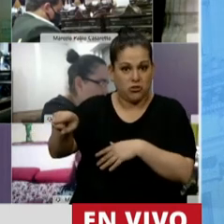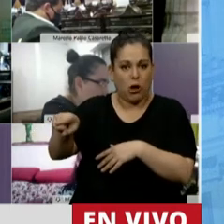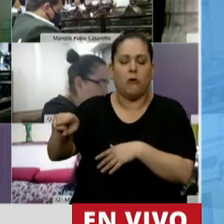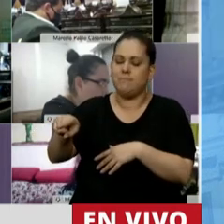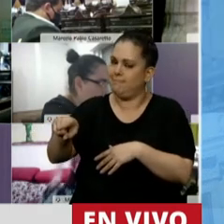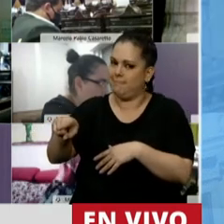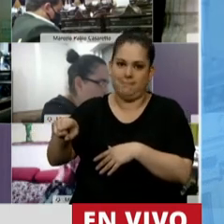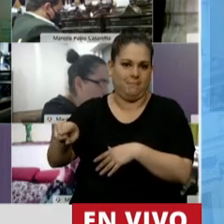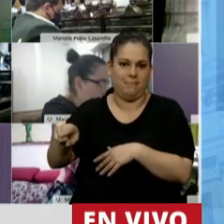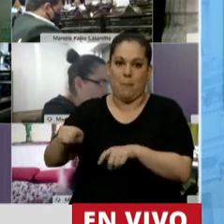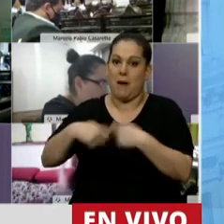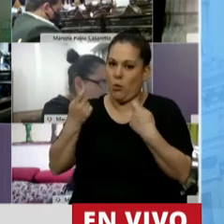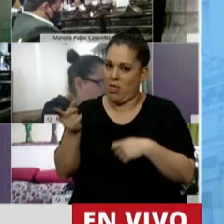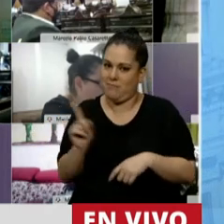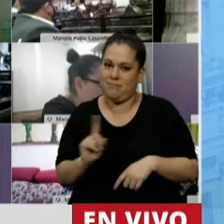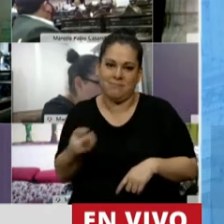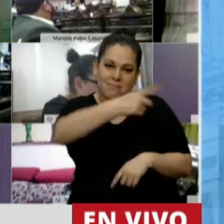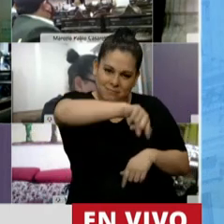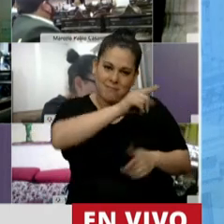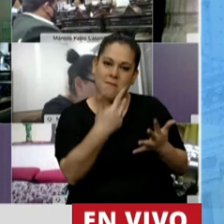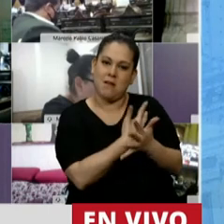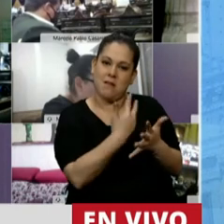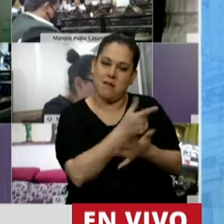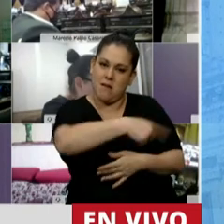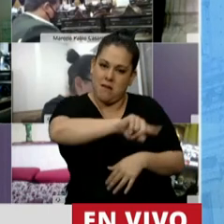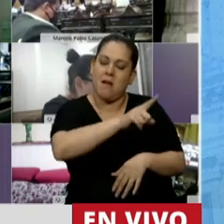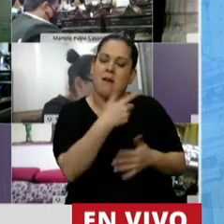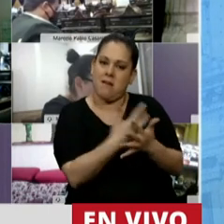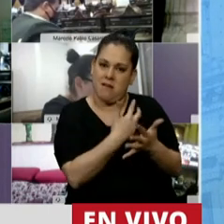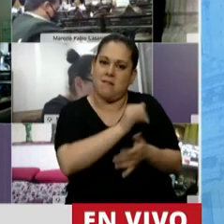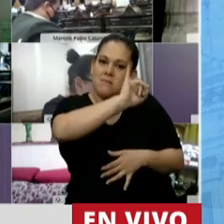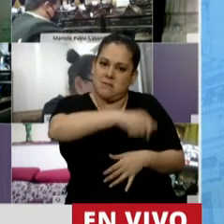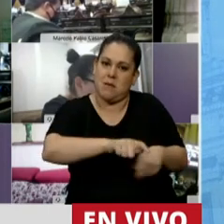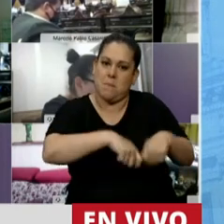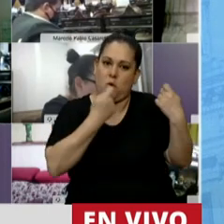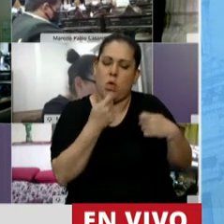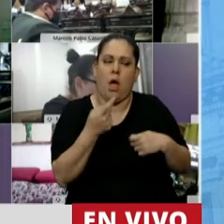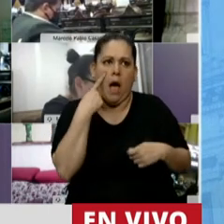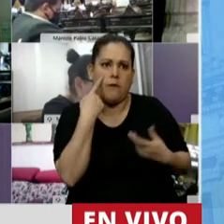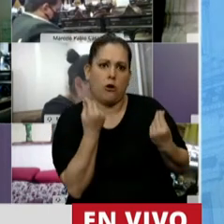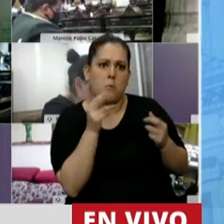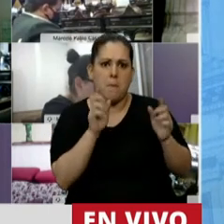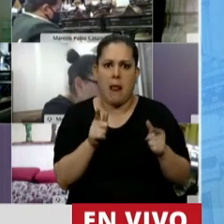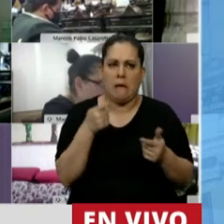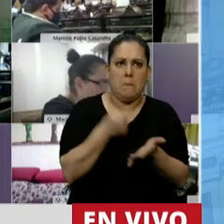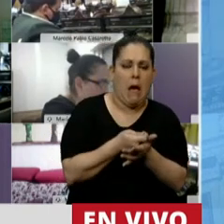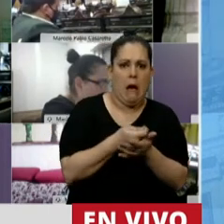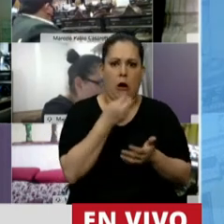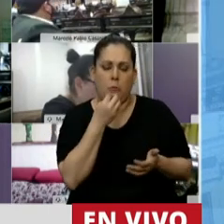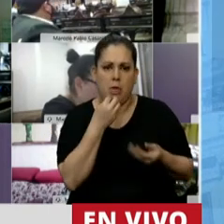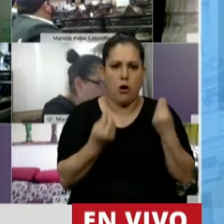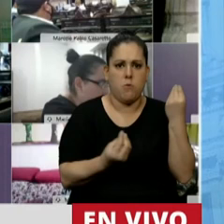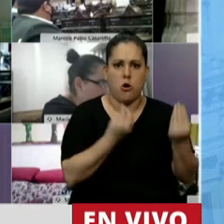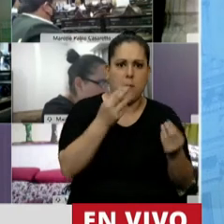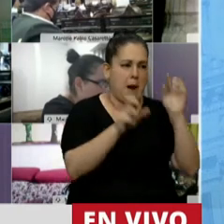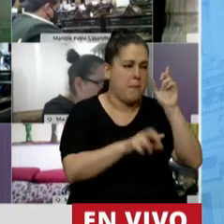sino los millones de argentinos que todos los días y argentinas que todos los días ven cómo hacer para parar la olla. Y son esos millones y millones de